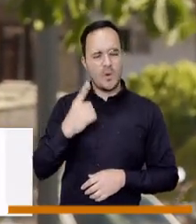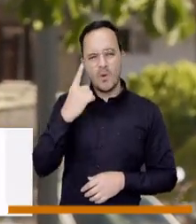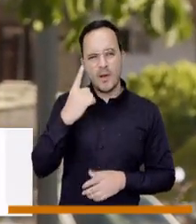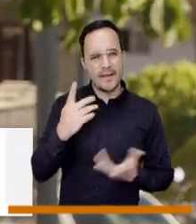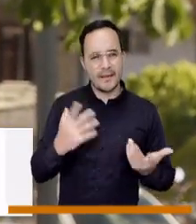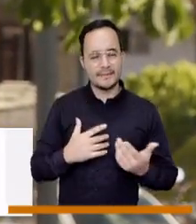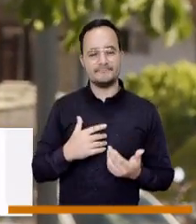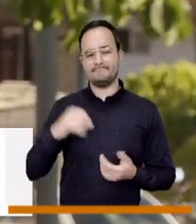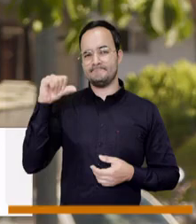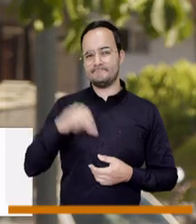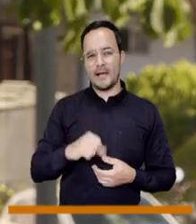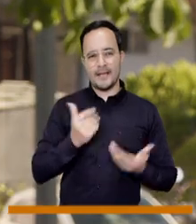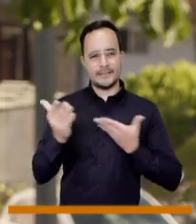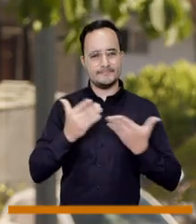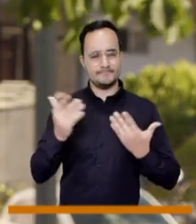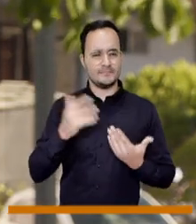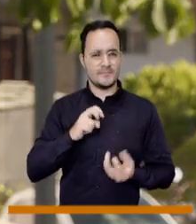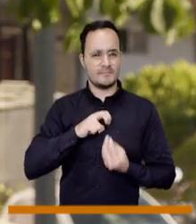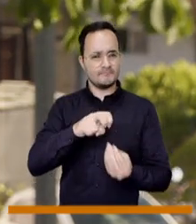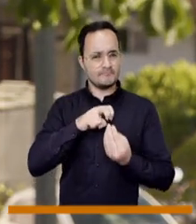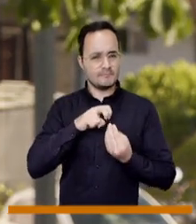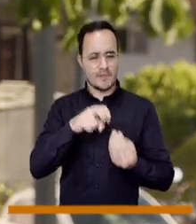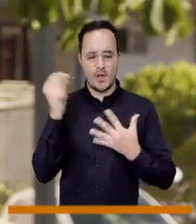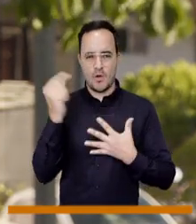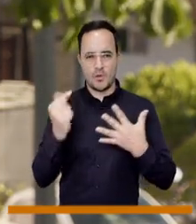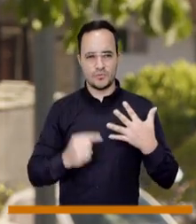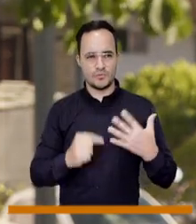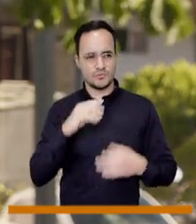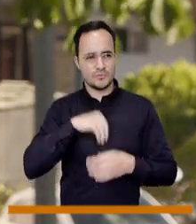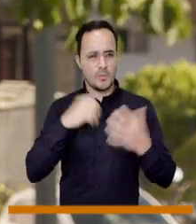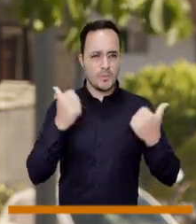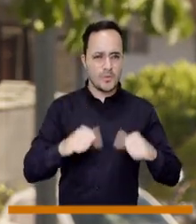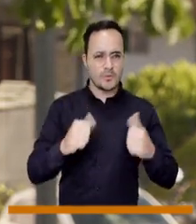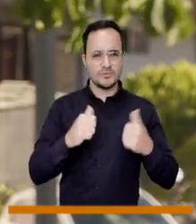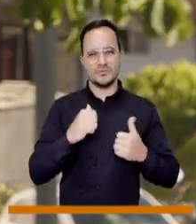sector, es el mal servicio de transporte público,